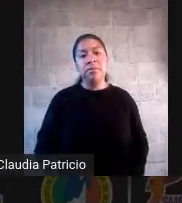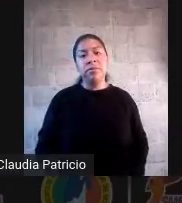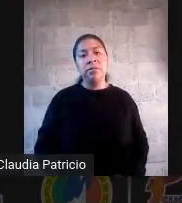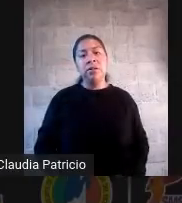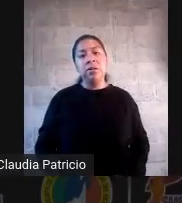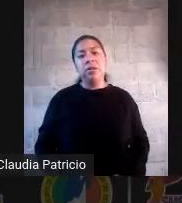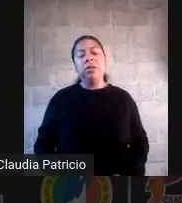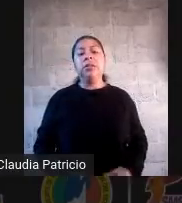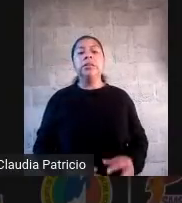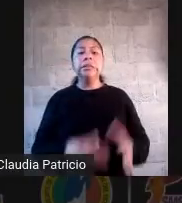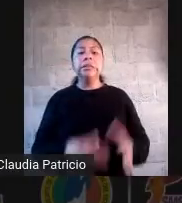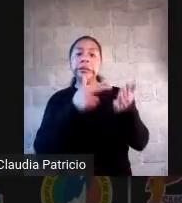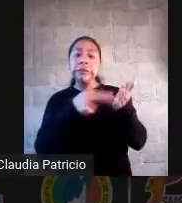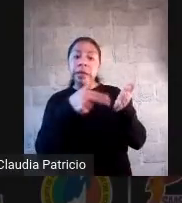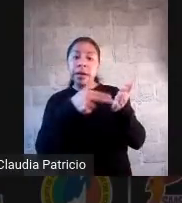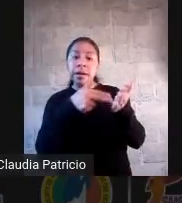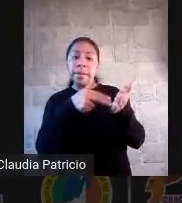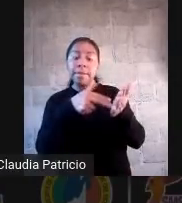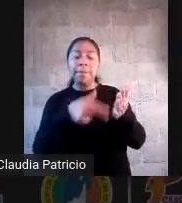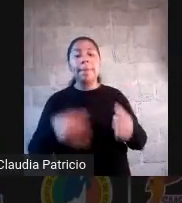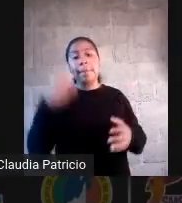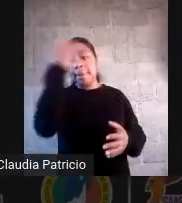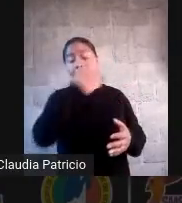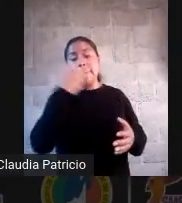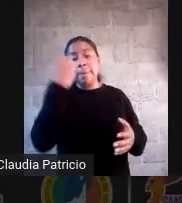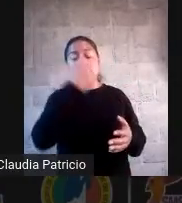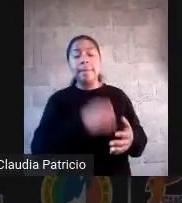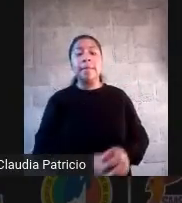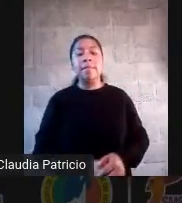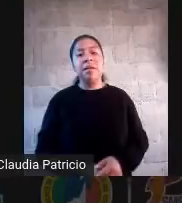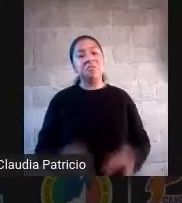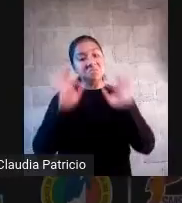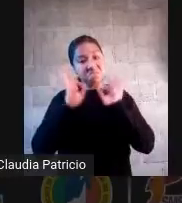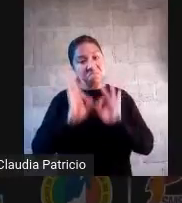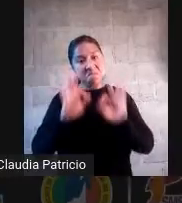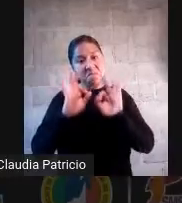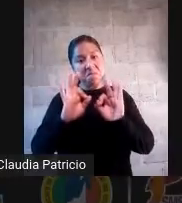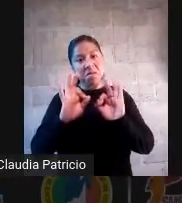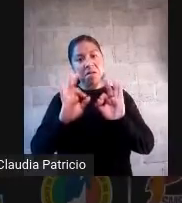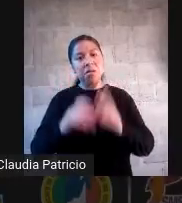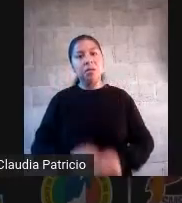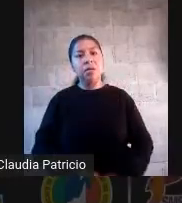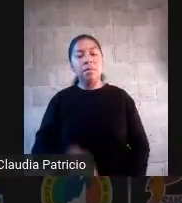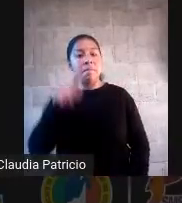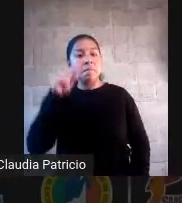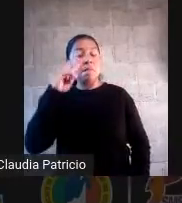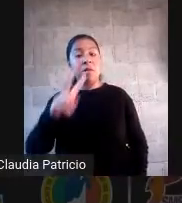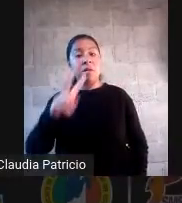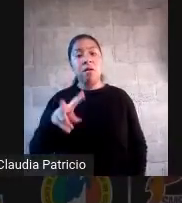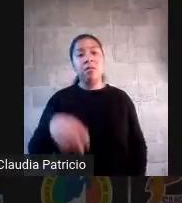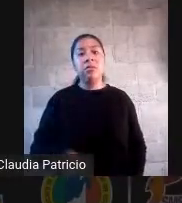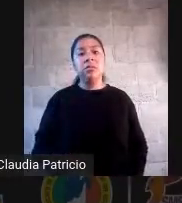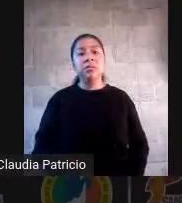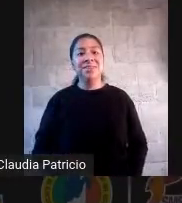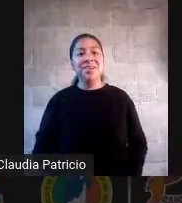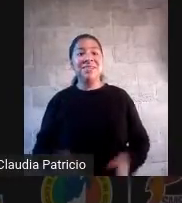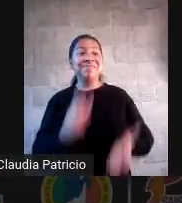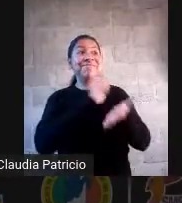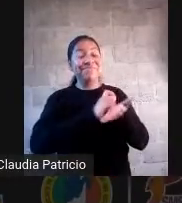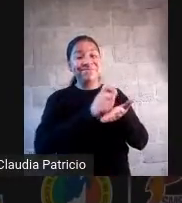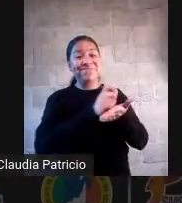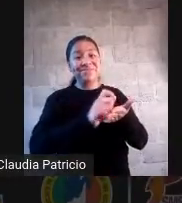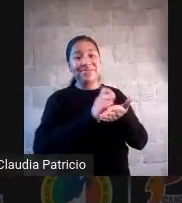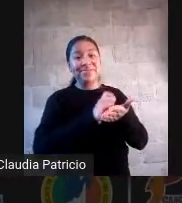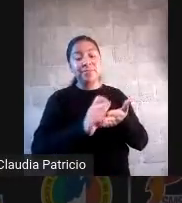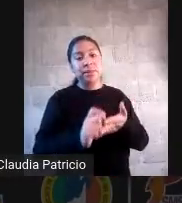metodológicamente correctos. Y por lo que yo veo en los escritos, estos que están circulando desde la parte oficial, pues bueno,